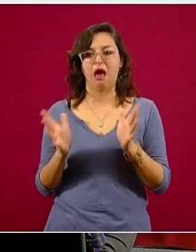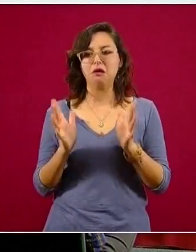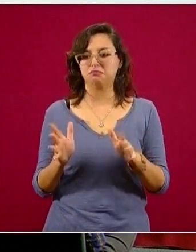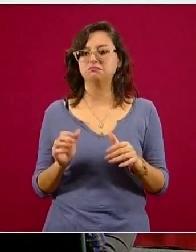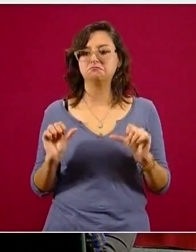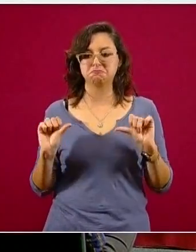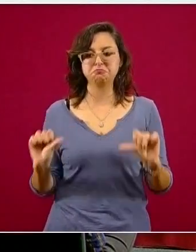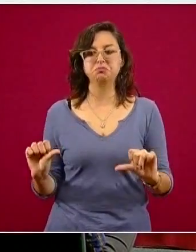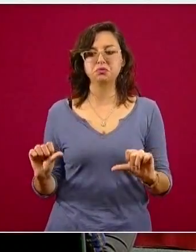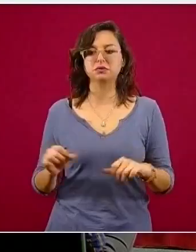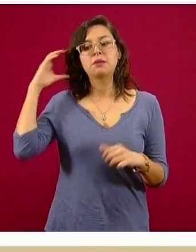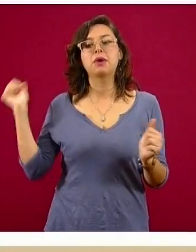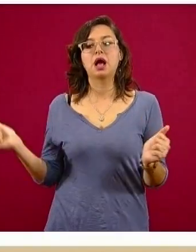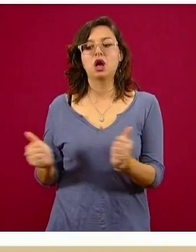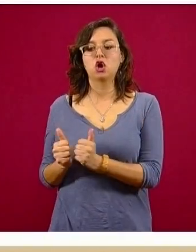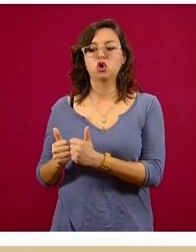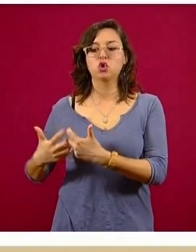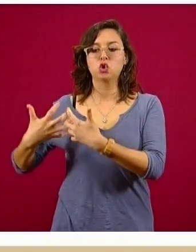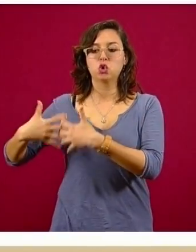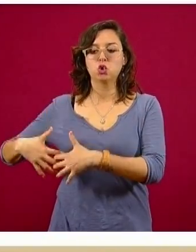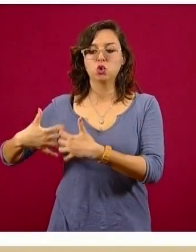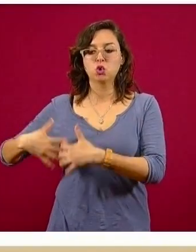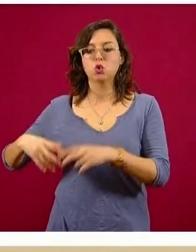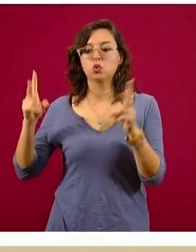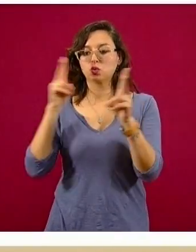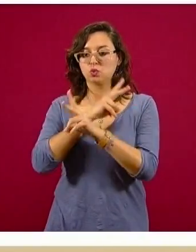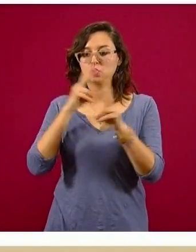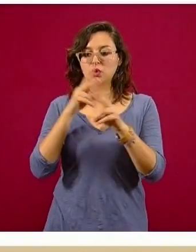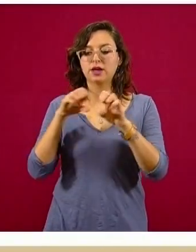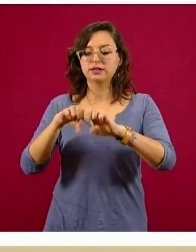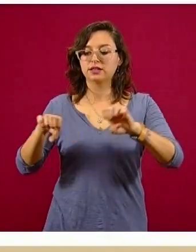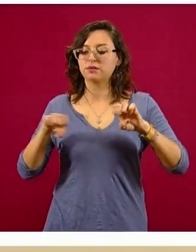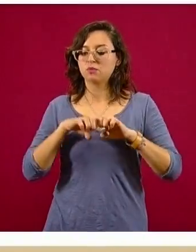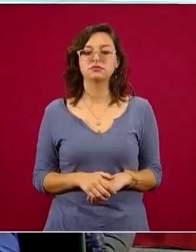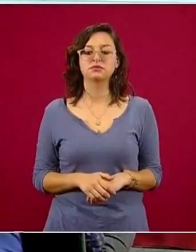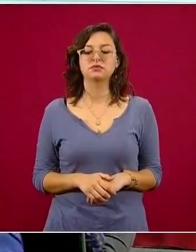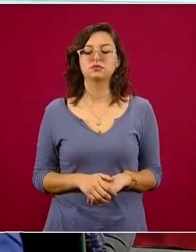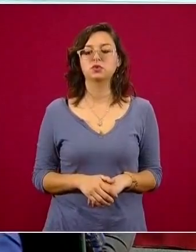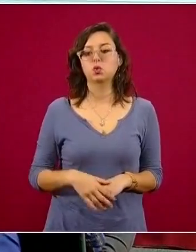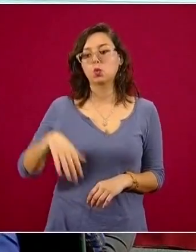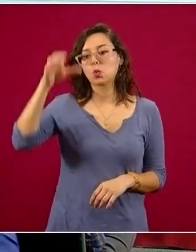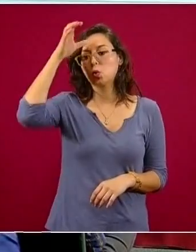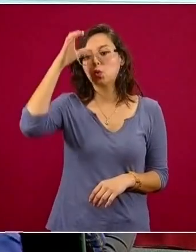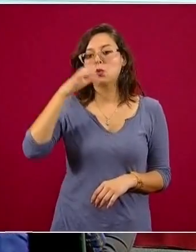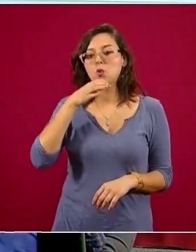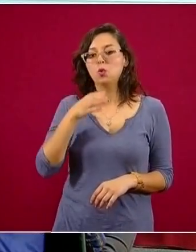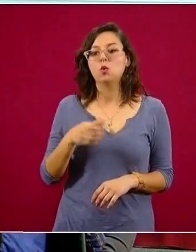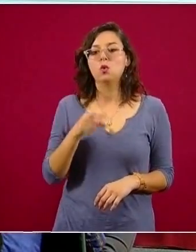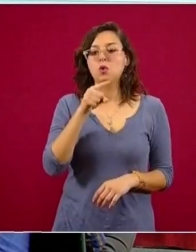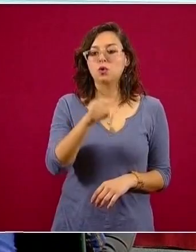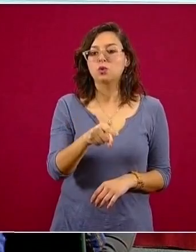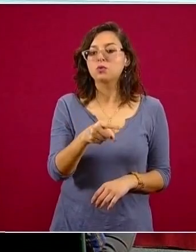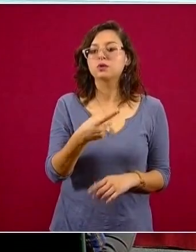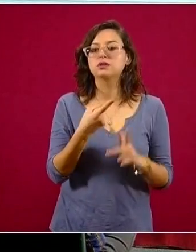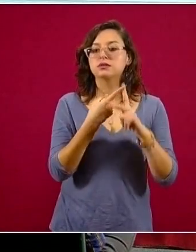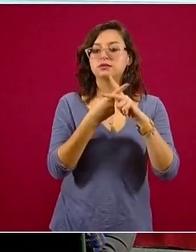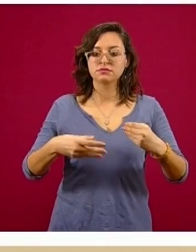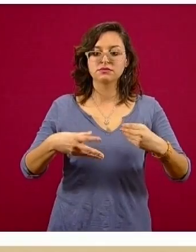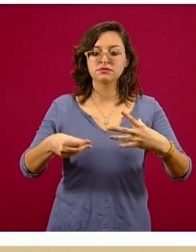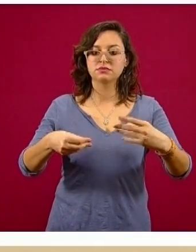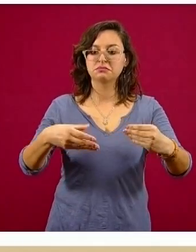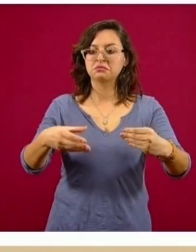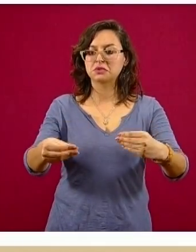camas para recuperar más capacidad, mientras Nuevo León está en primer sitio y Nayarit en segundo. En camas de hospital para